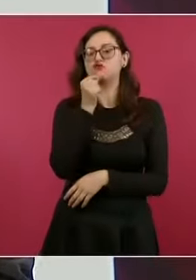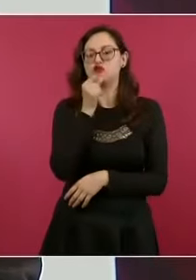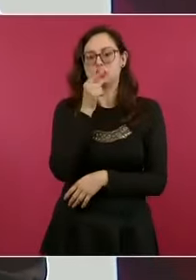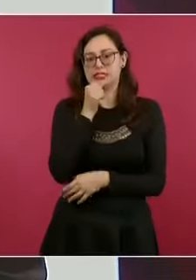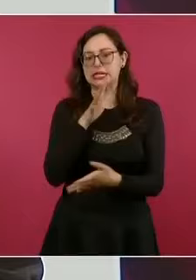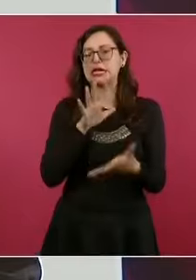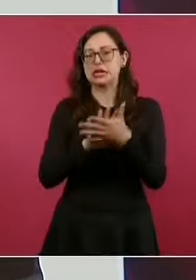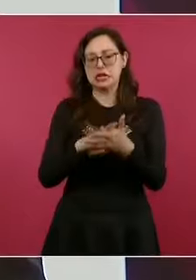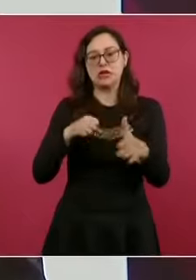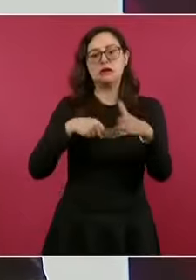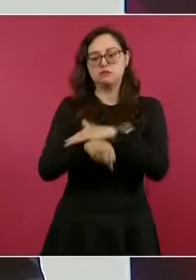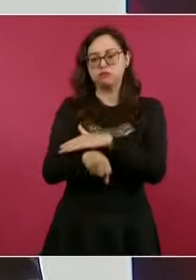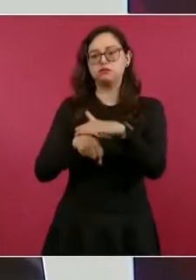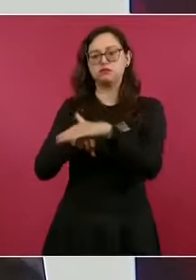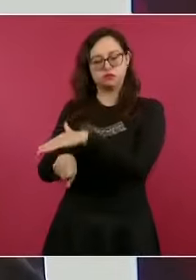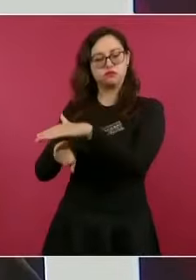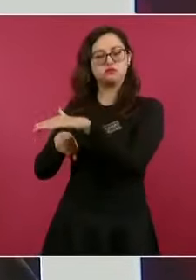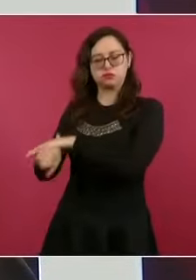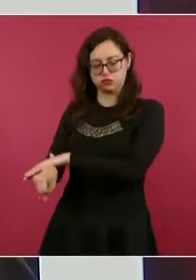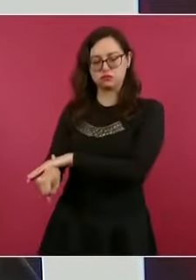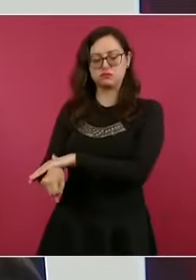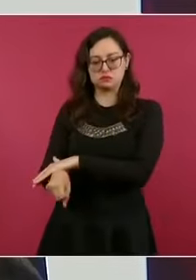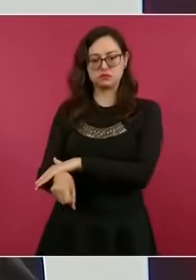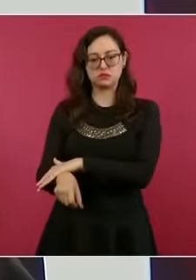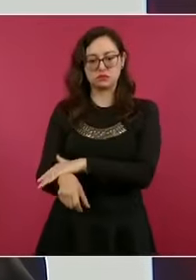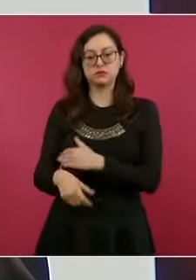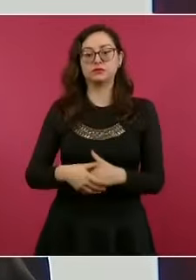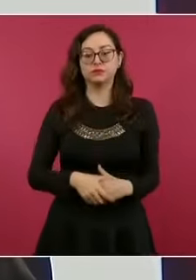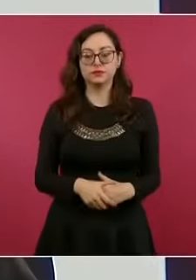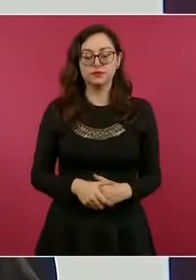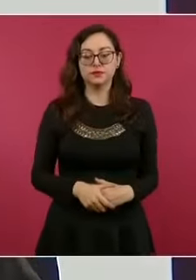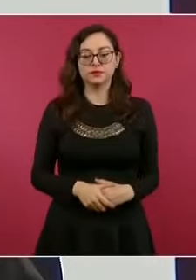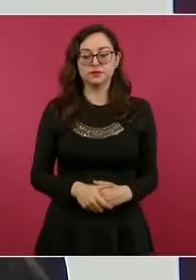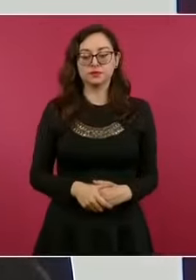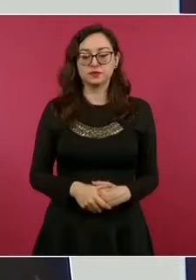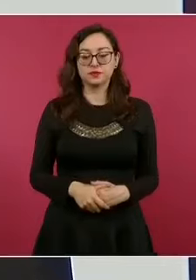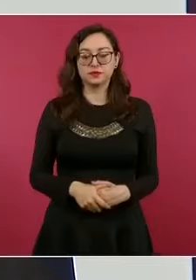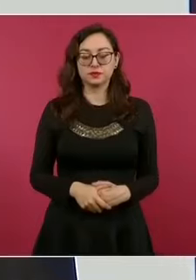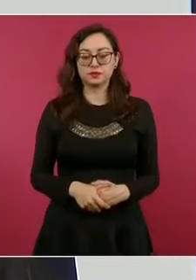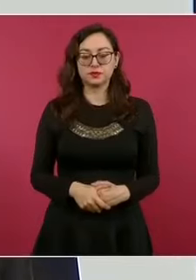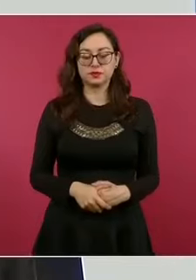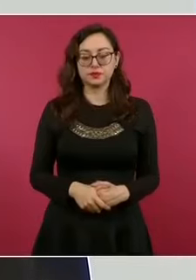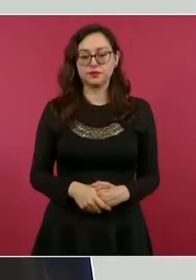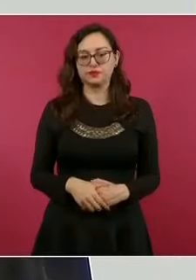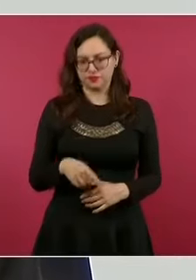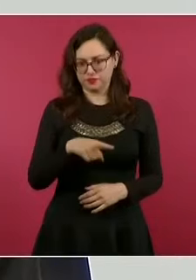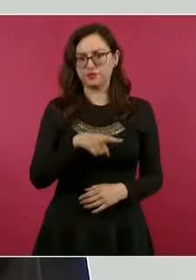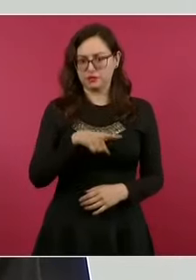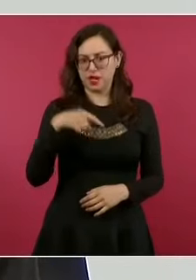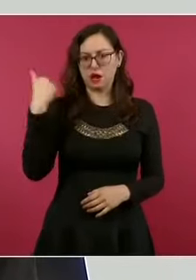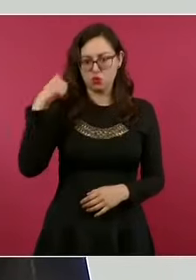se está haciendo la investigación en Guerrero, cerca de Acapulco.